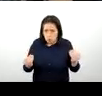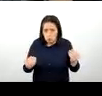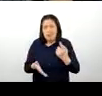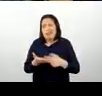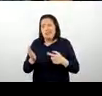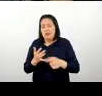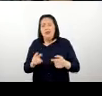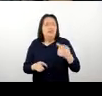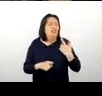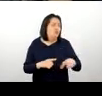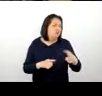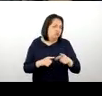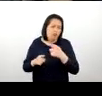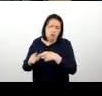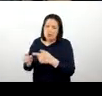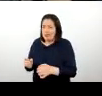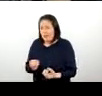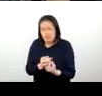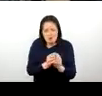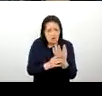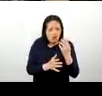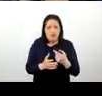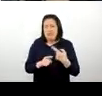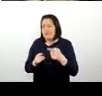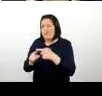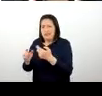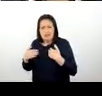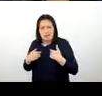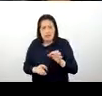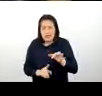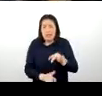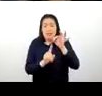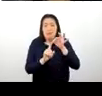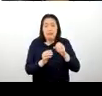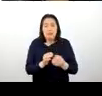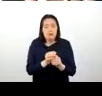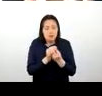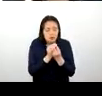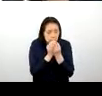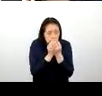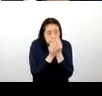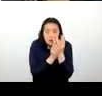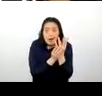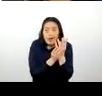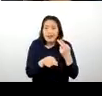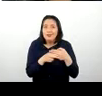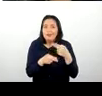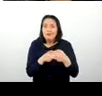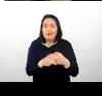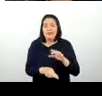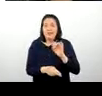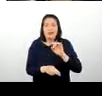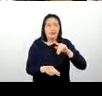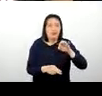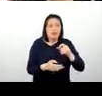de biodiversidad, de flora y de fauna, ¿no? Y especialmente de orquídeas, un lugar donde uno puede observar todavía la